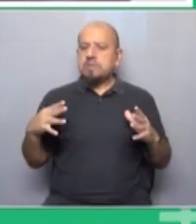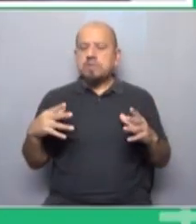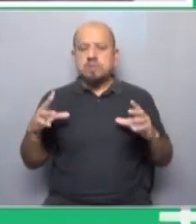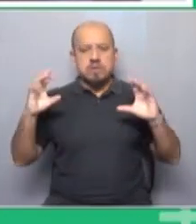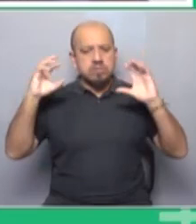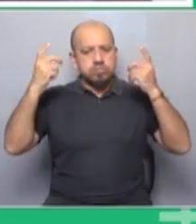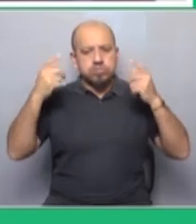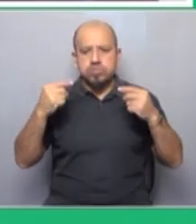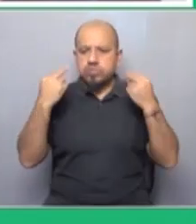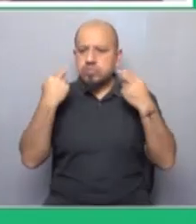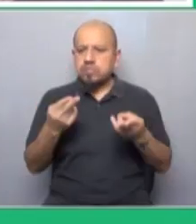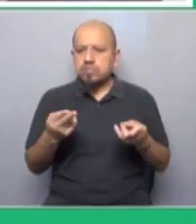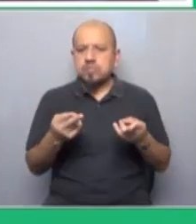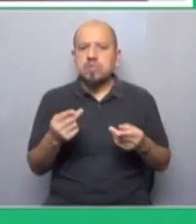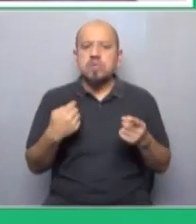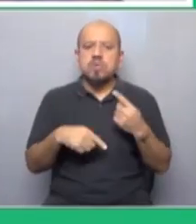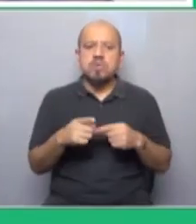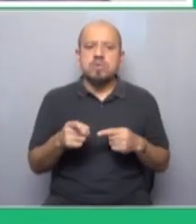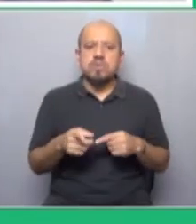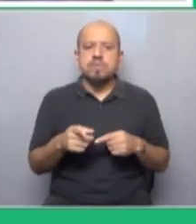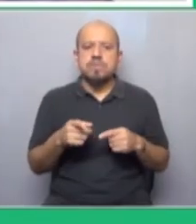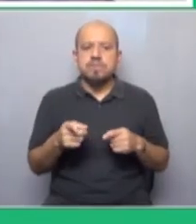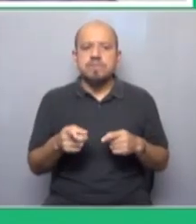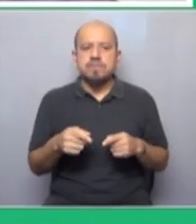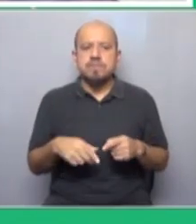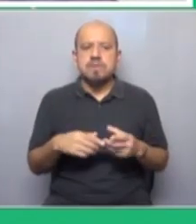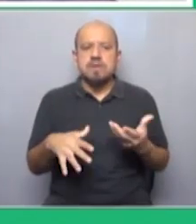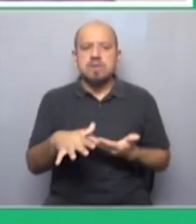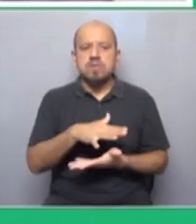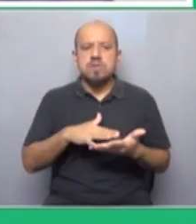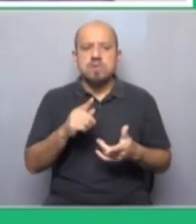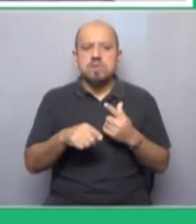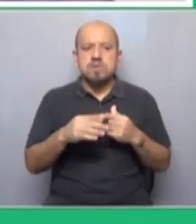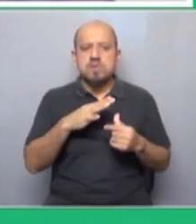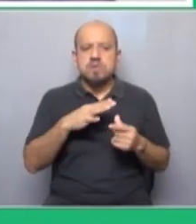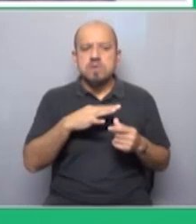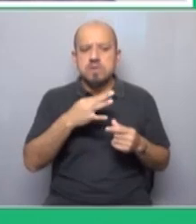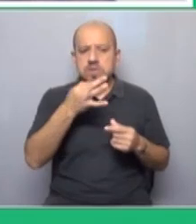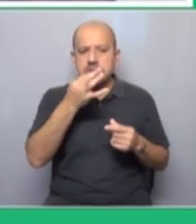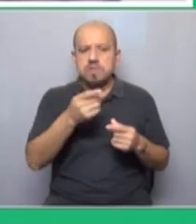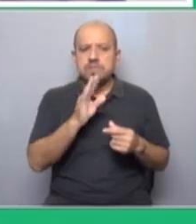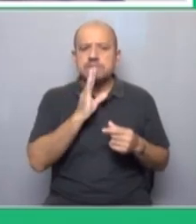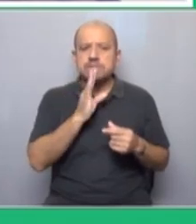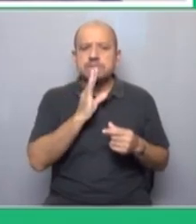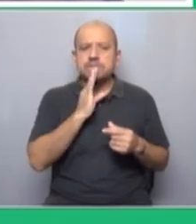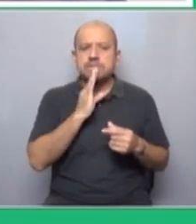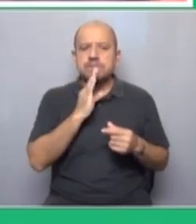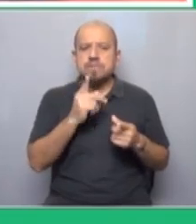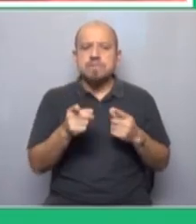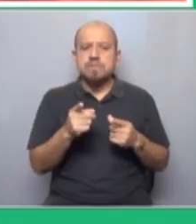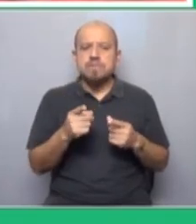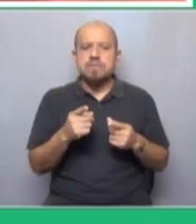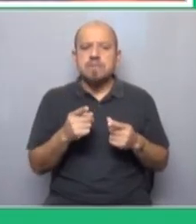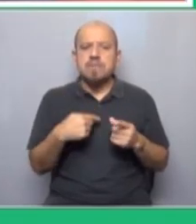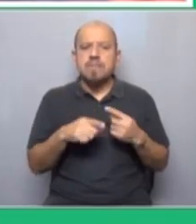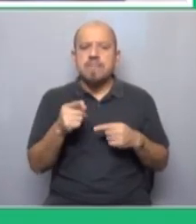populares y están respondiendo a ese temor. Hay que decir que la élite en Estados Unidos y a nivel global, pero